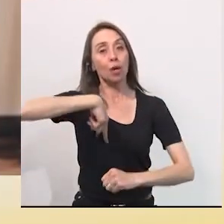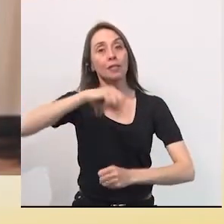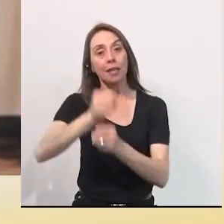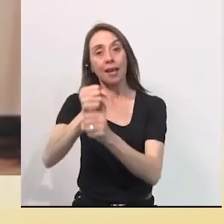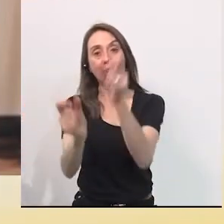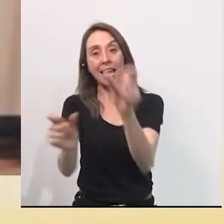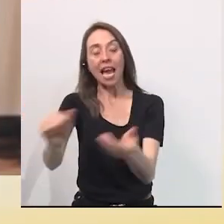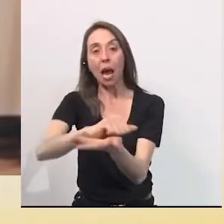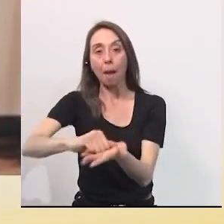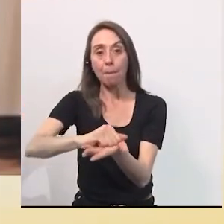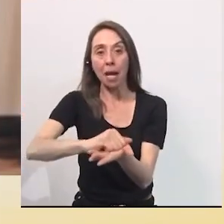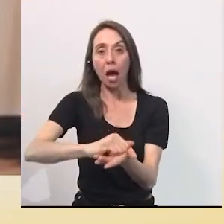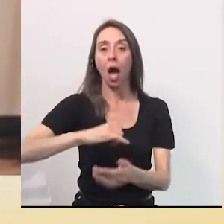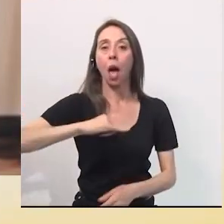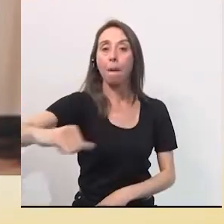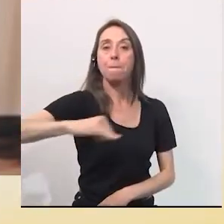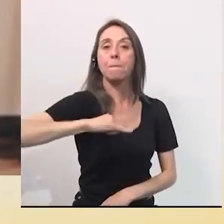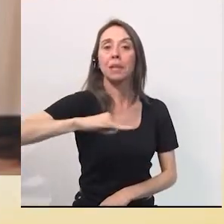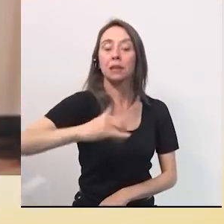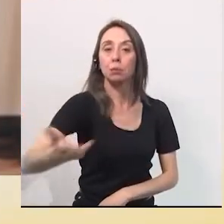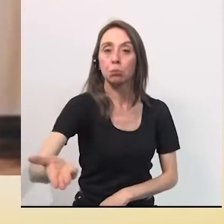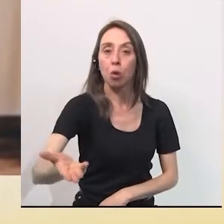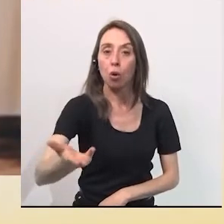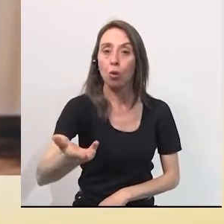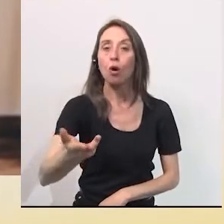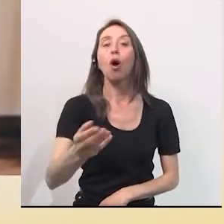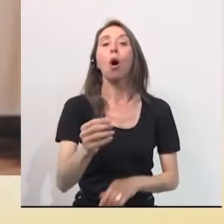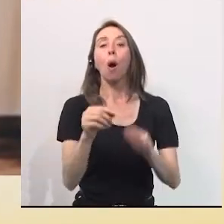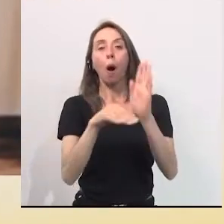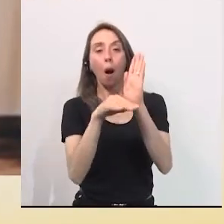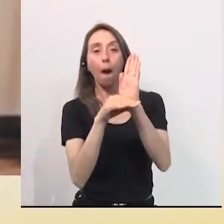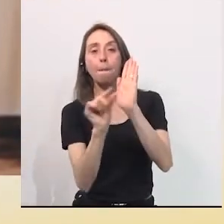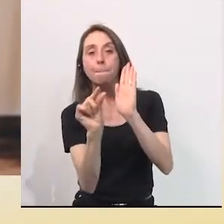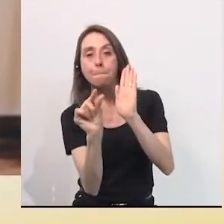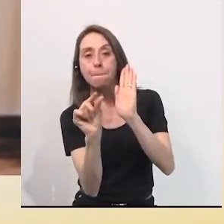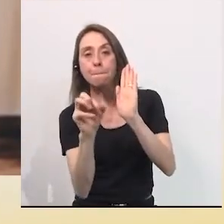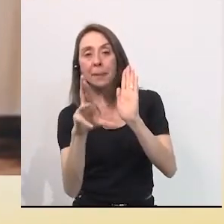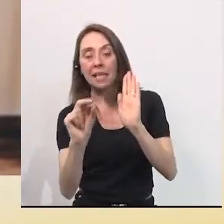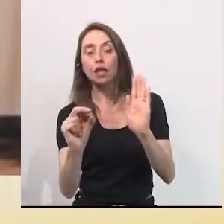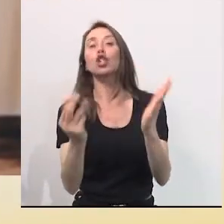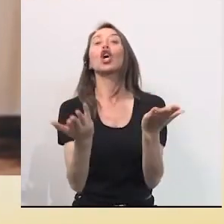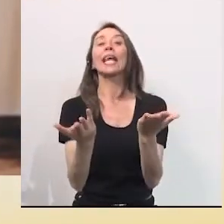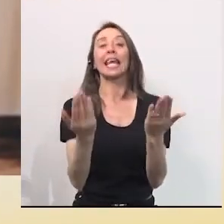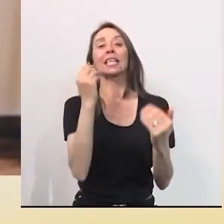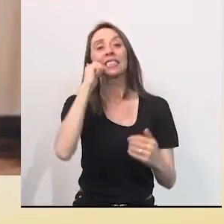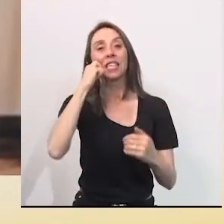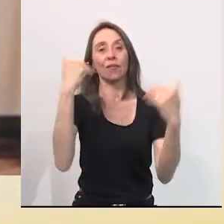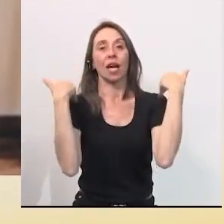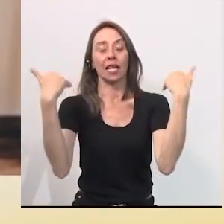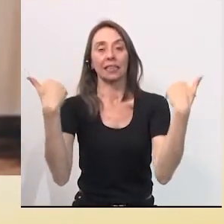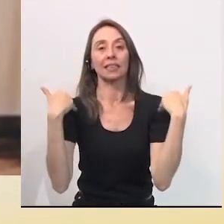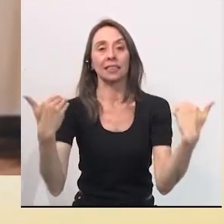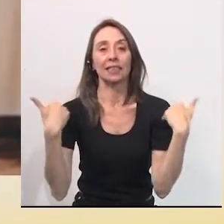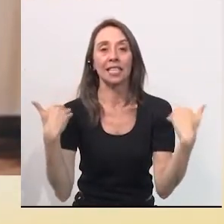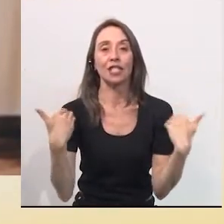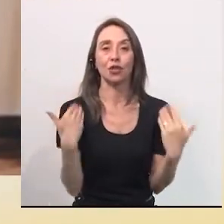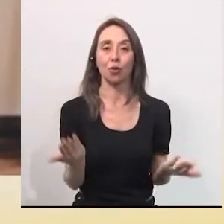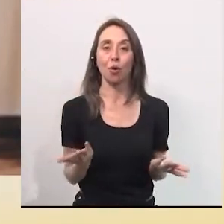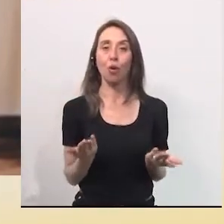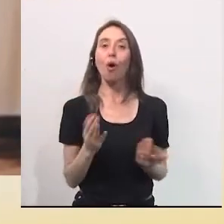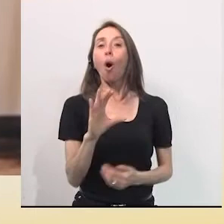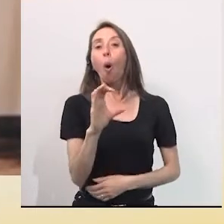debemos fomentar que nuestros empleados hagan lo mismo, bien sea a nivel micro, hacer